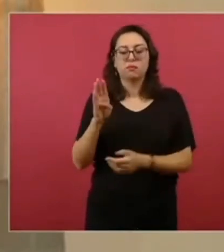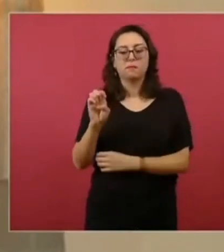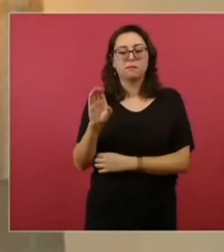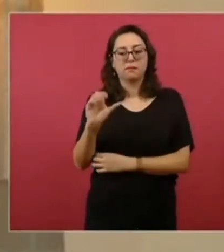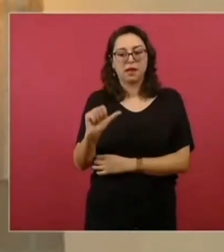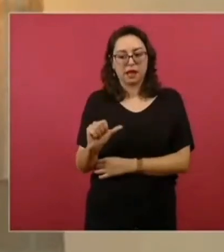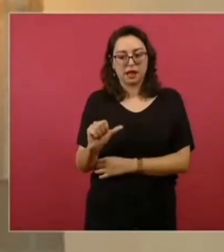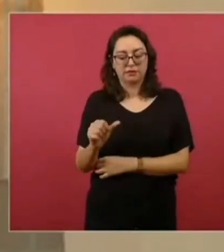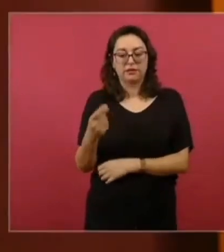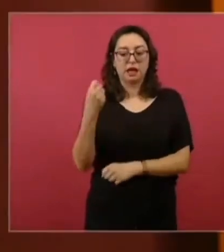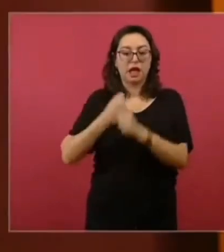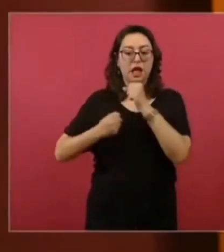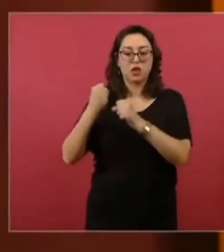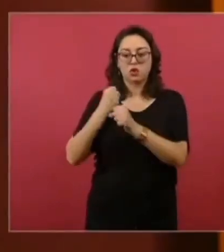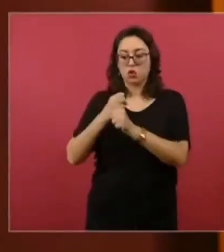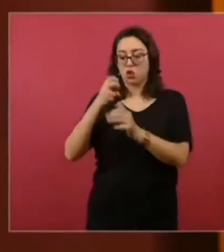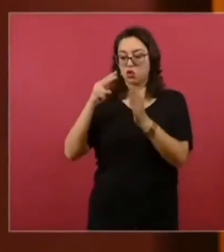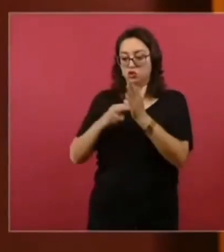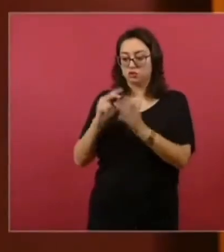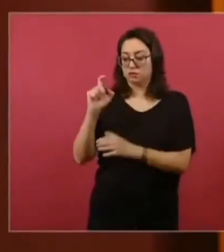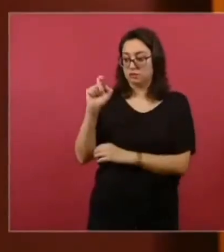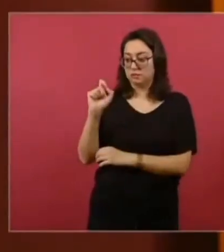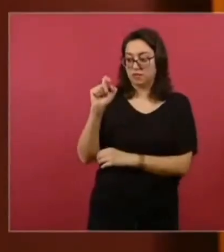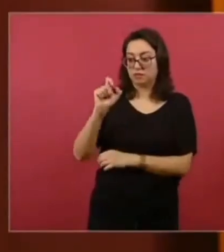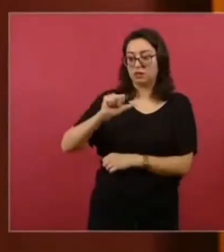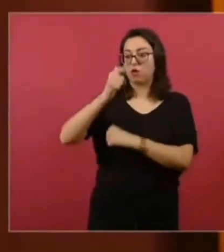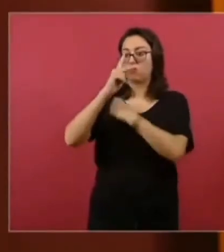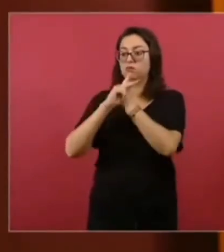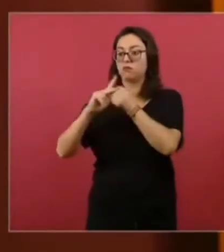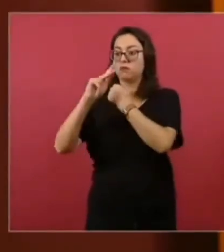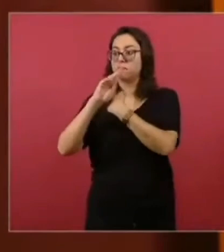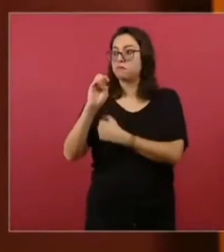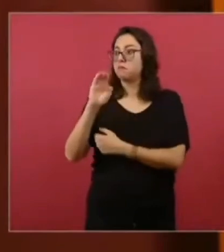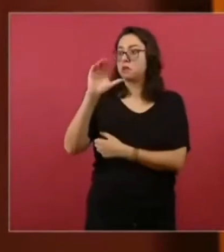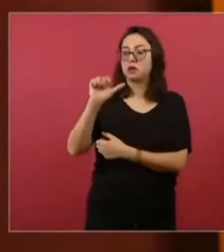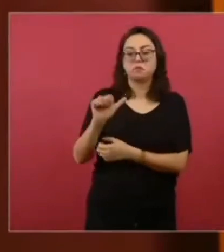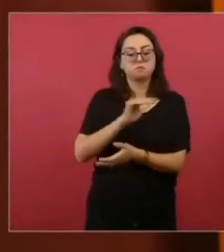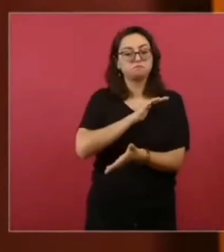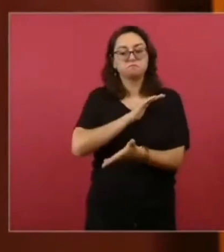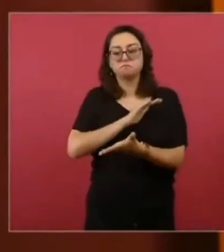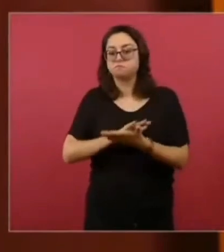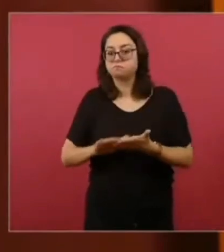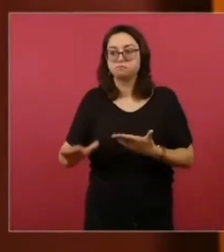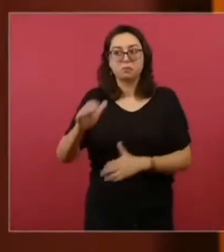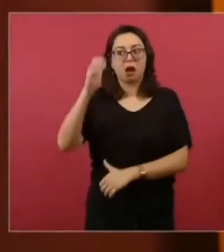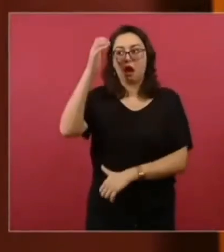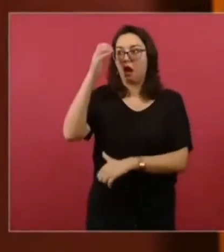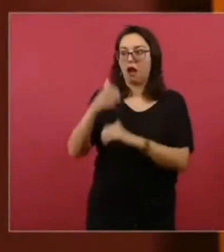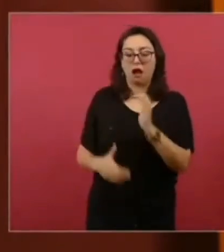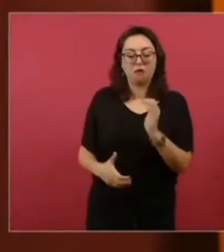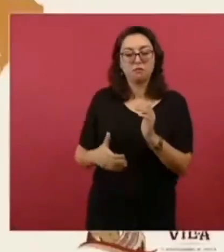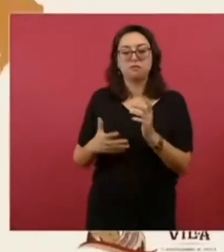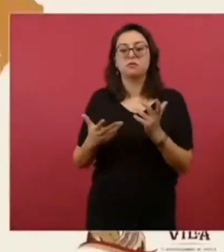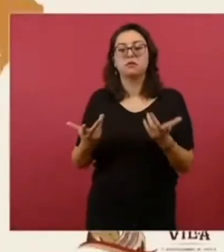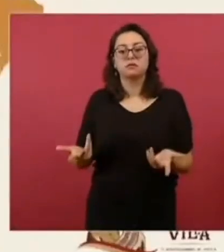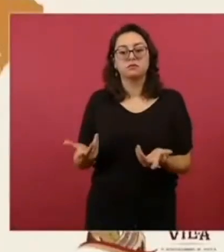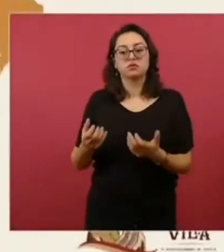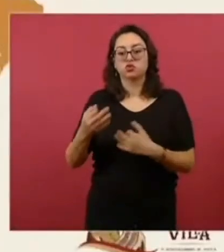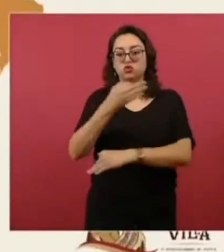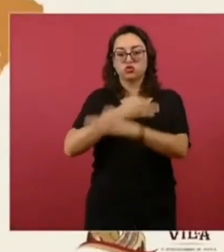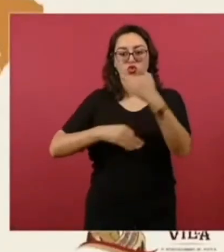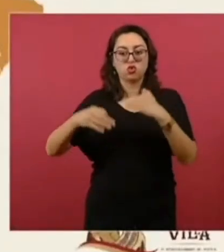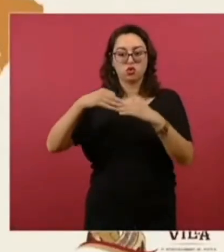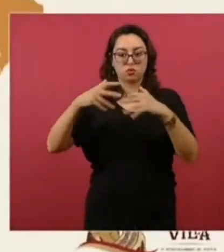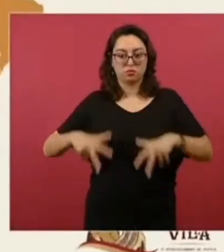otorgaban en el extranjero disminuyeron casi por completo, salvo algunos estudios que se hicieron a nivel virtual. Pero ahorita ya